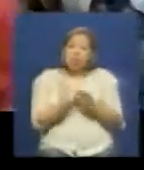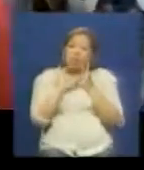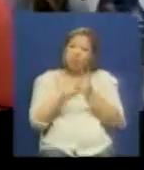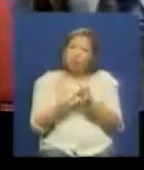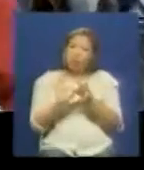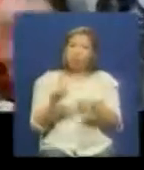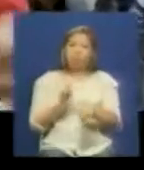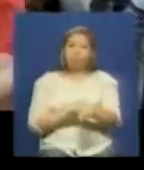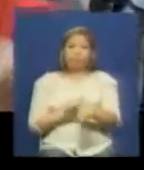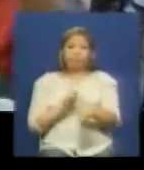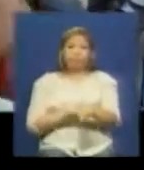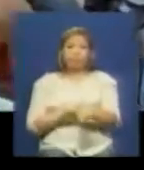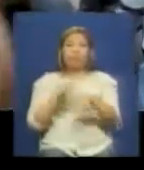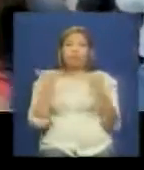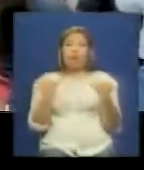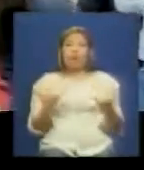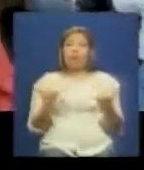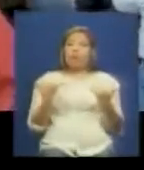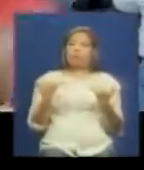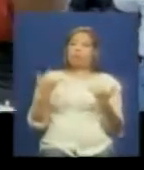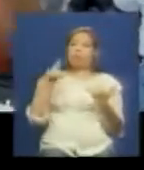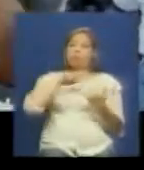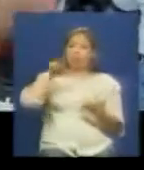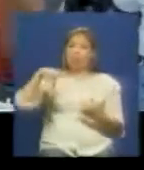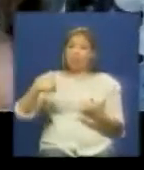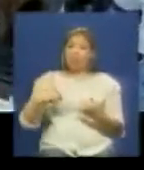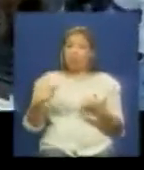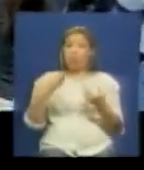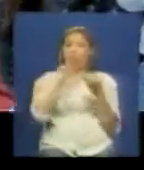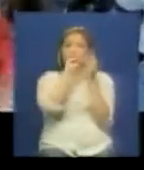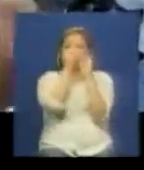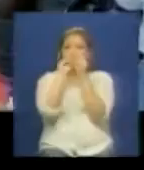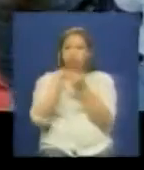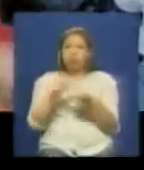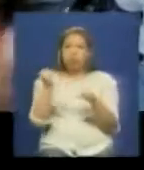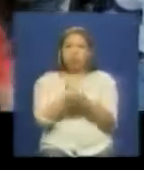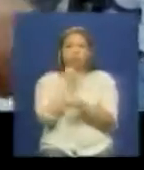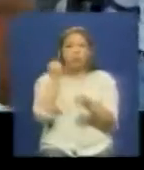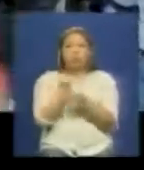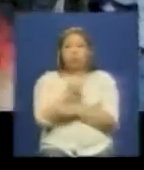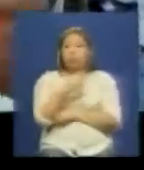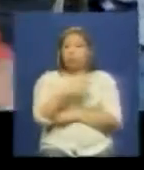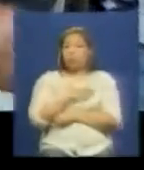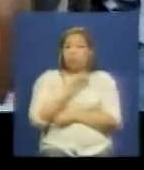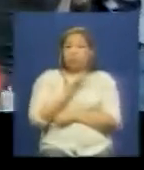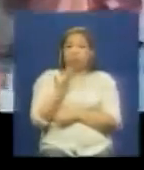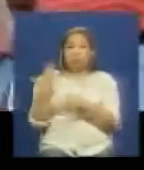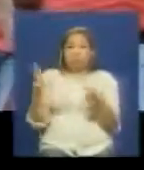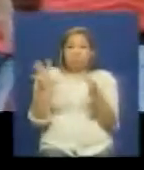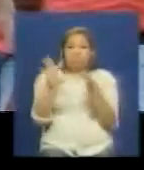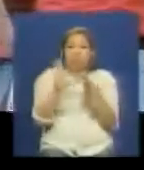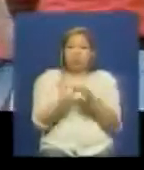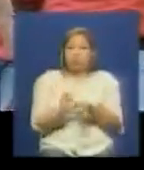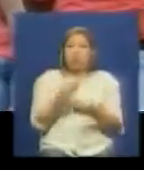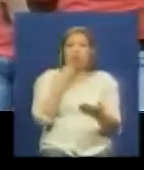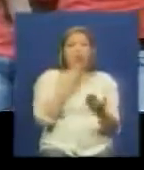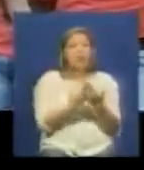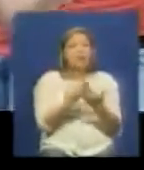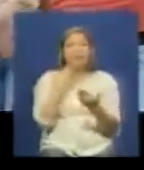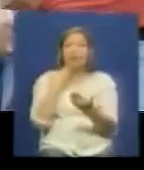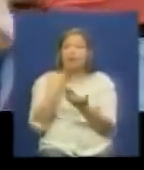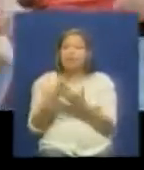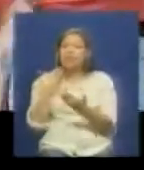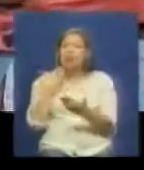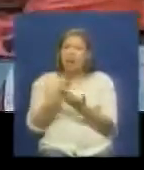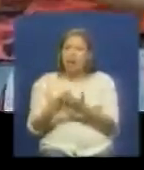compañeros que estamos en este momento en una organización donde no podemos dejar de unirnos agradezcamos este